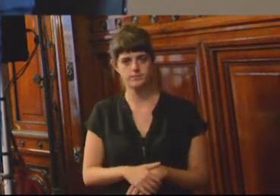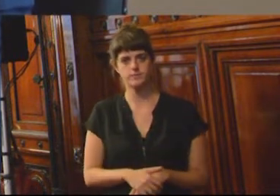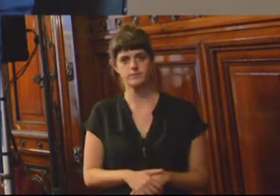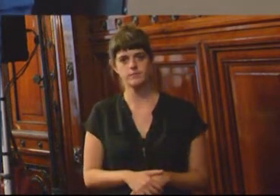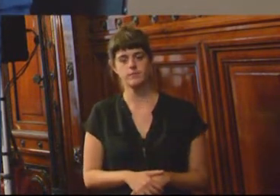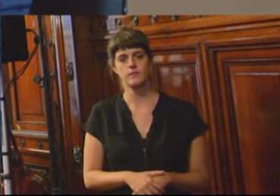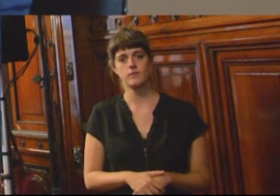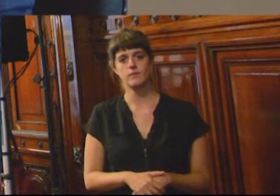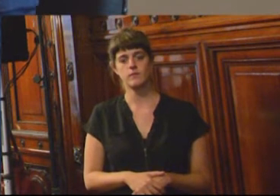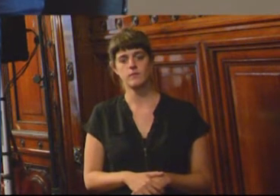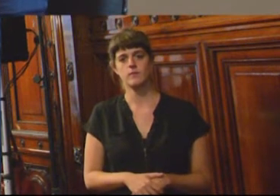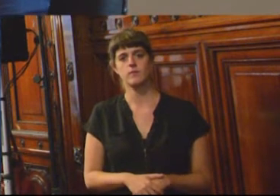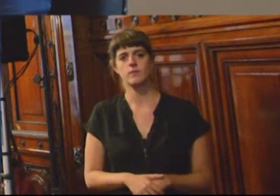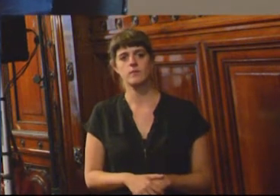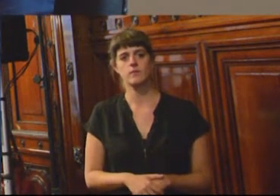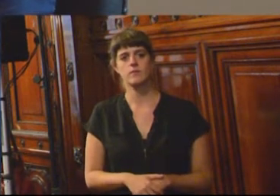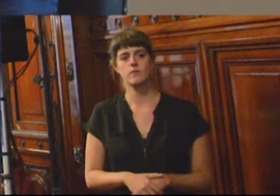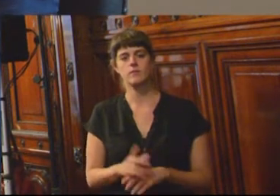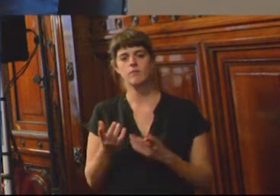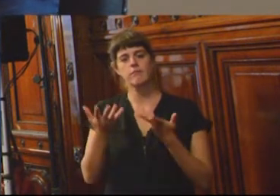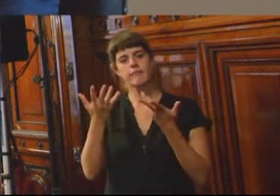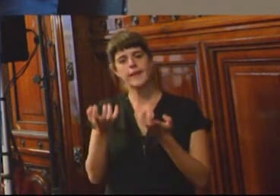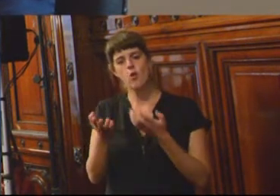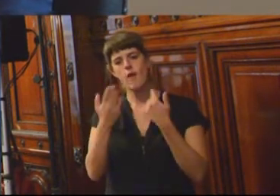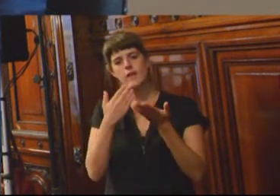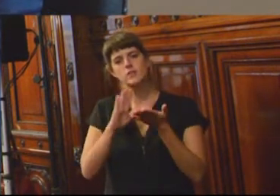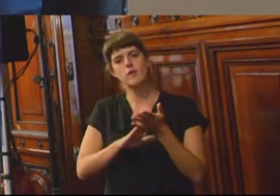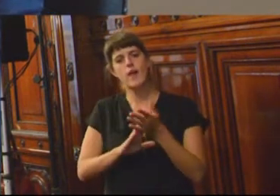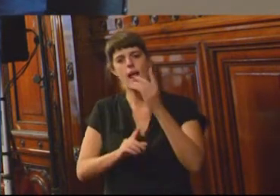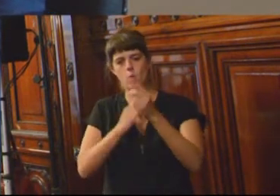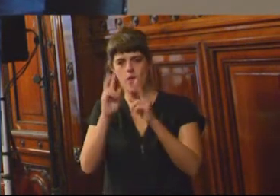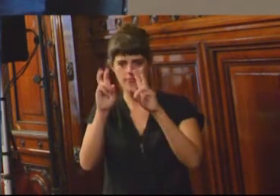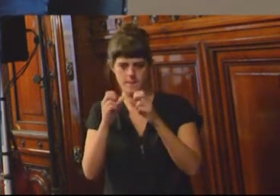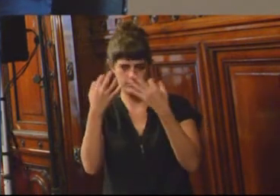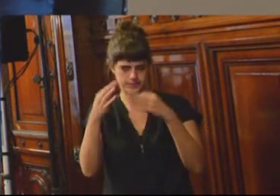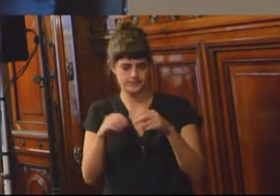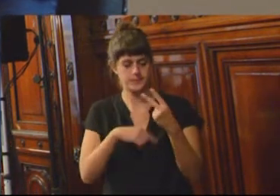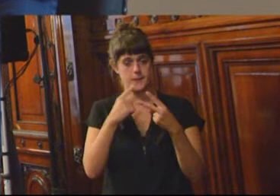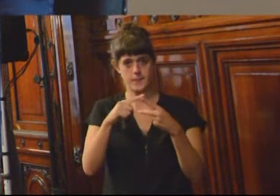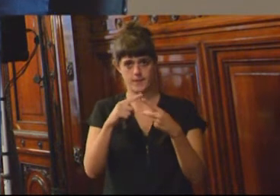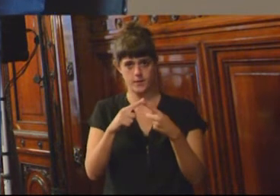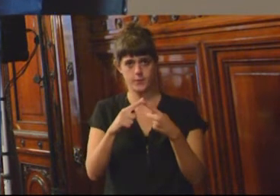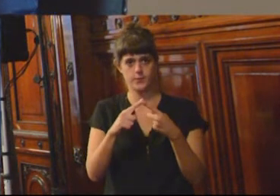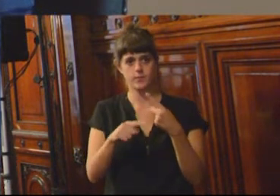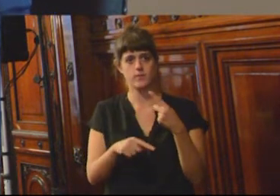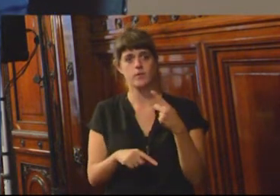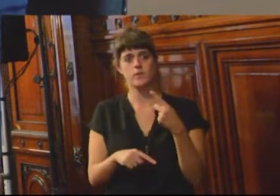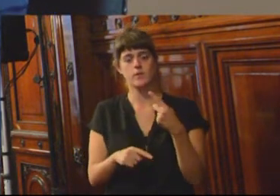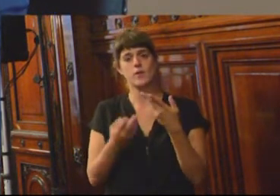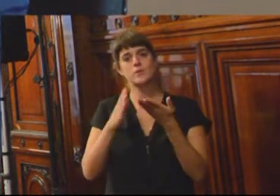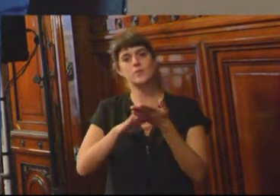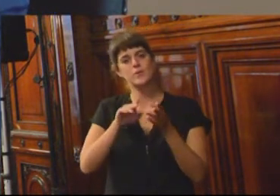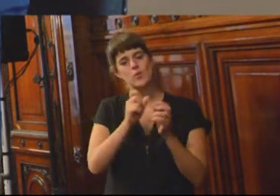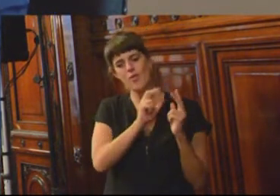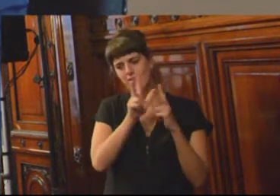Ahí quería tocar unos temas concretos. El primer tema, lo de una posible visita